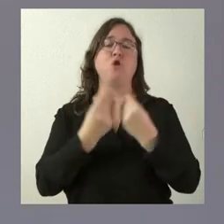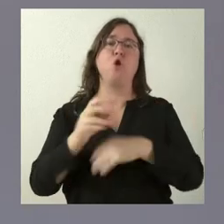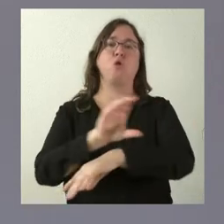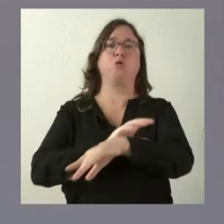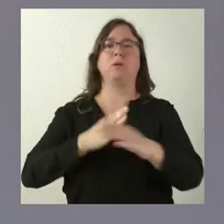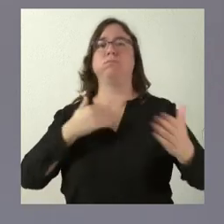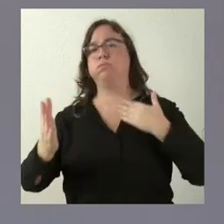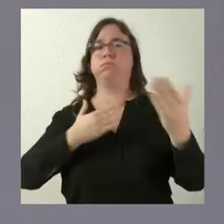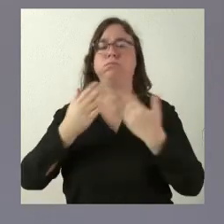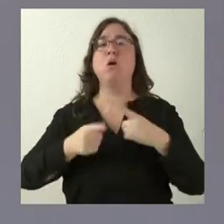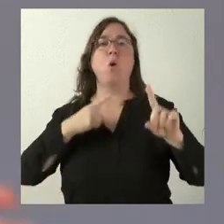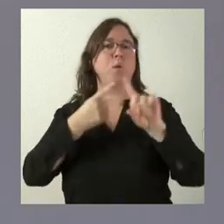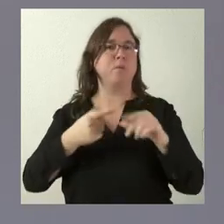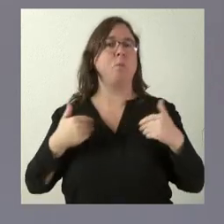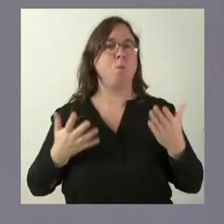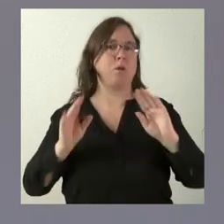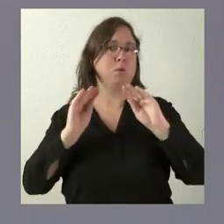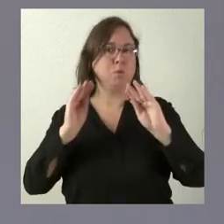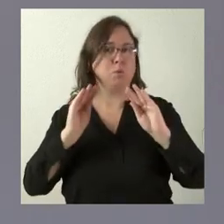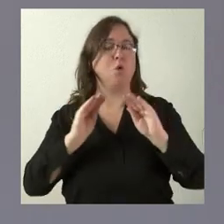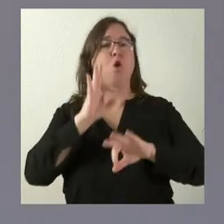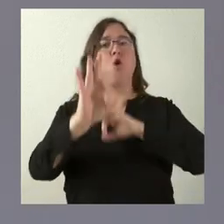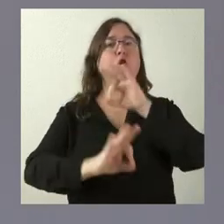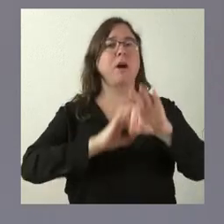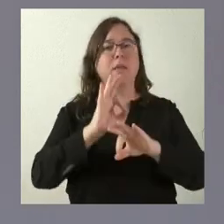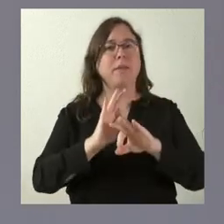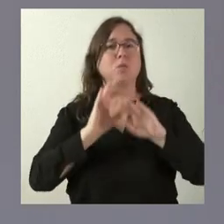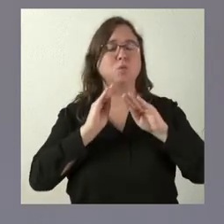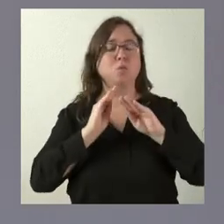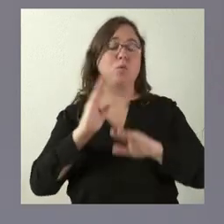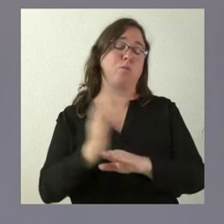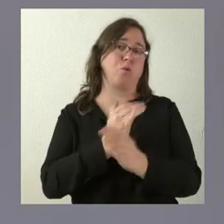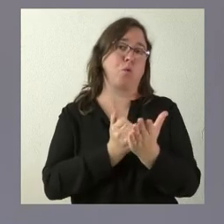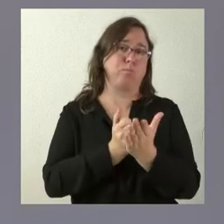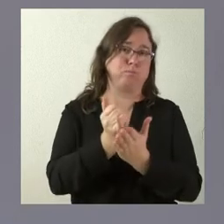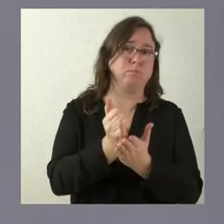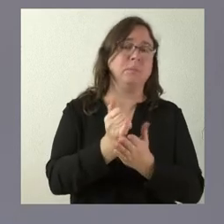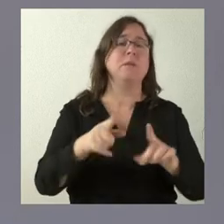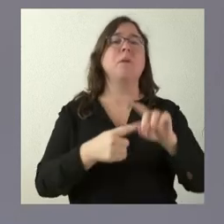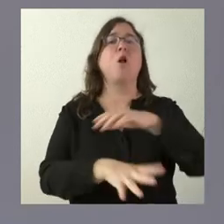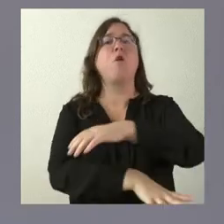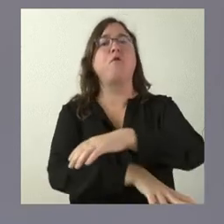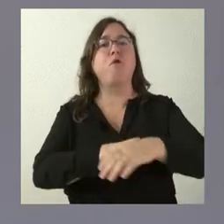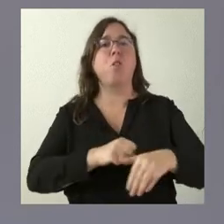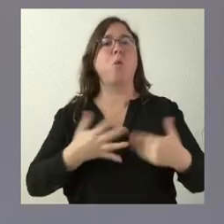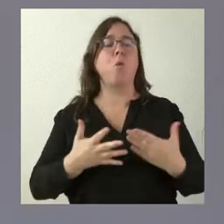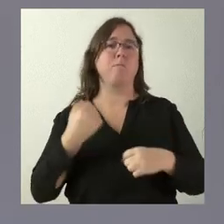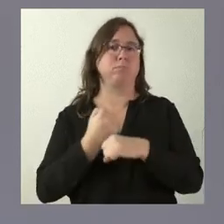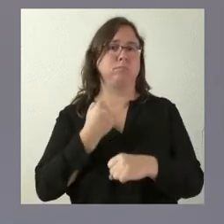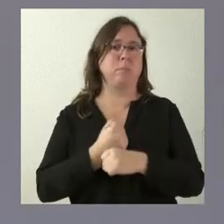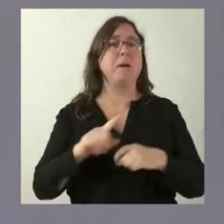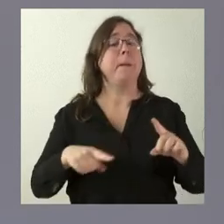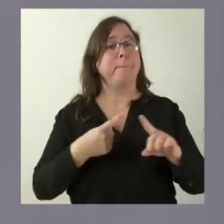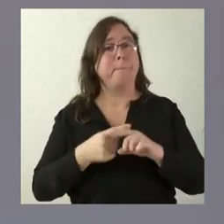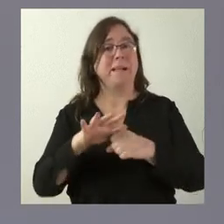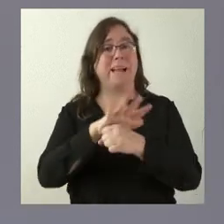plantear cuáles son los objetivos de las organizaciones de productores agrarios, qué fondos precisan para estas tareas y dentro